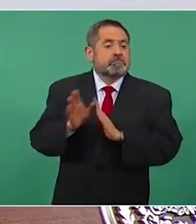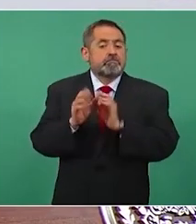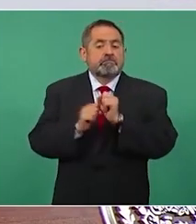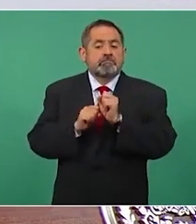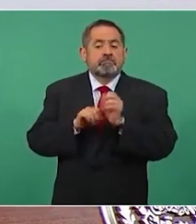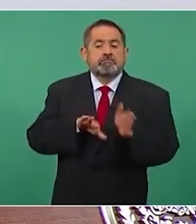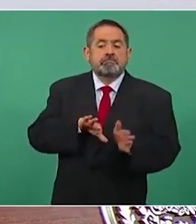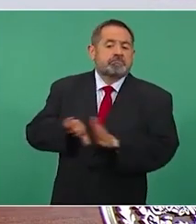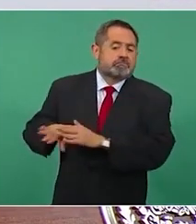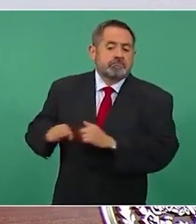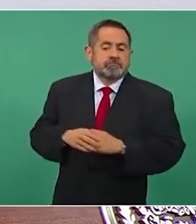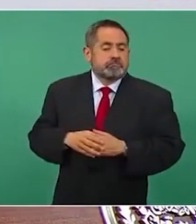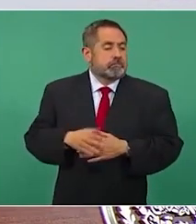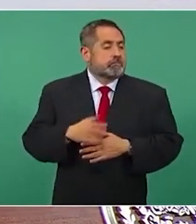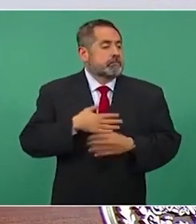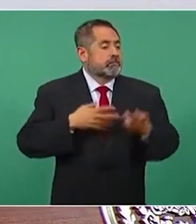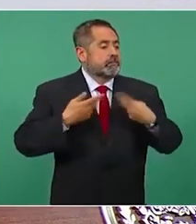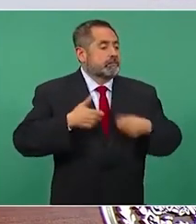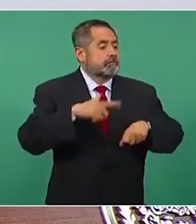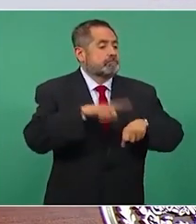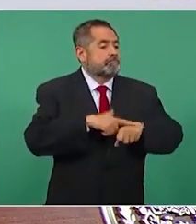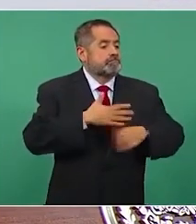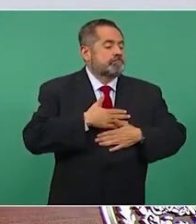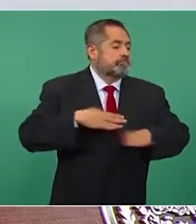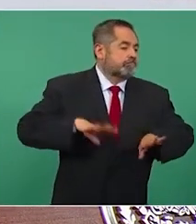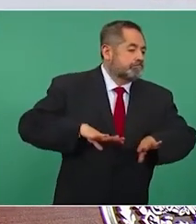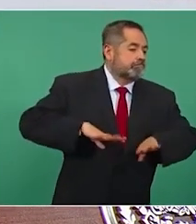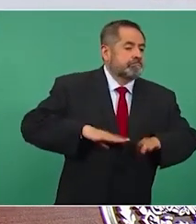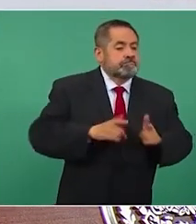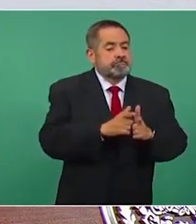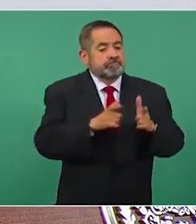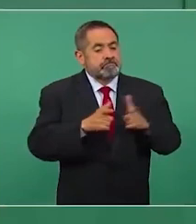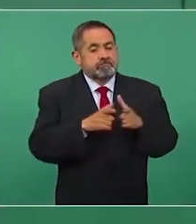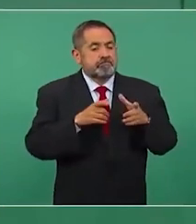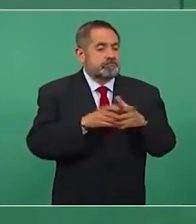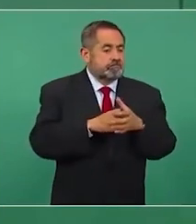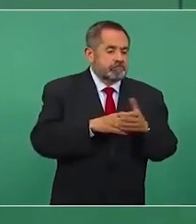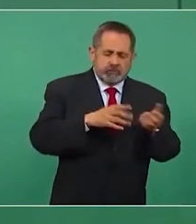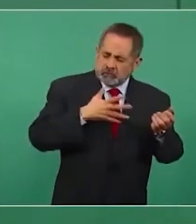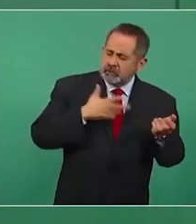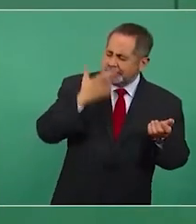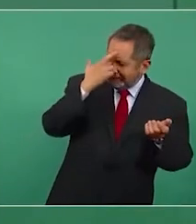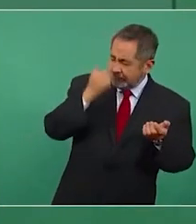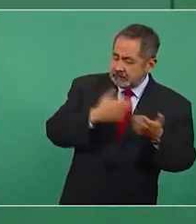No puede haber un interés personal o de grupo, por legítimo que sea,